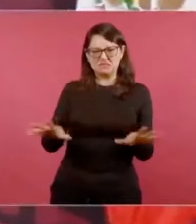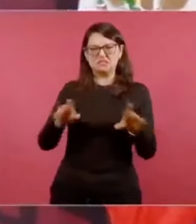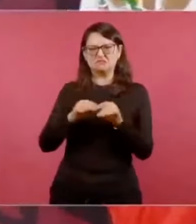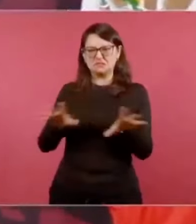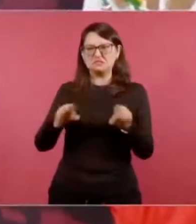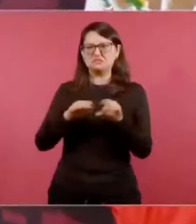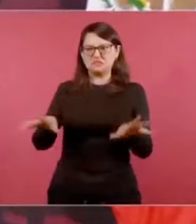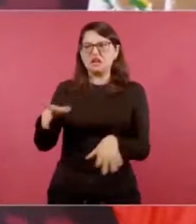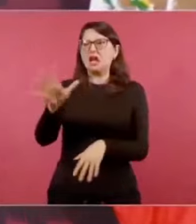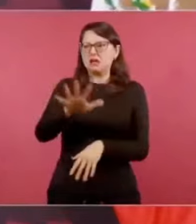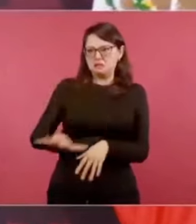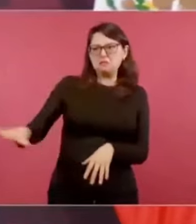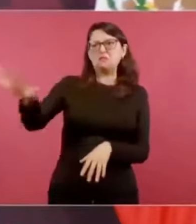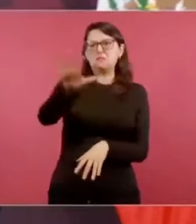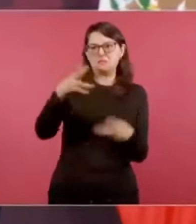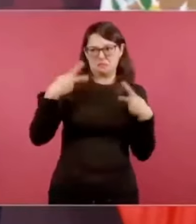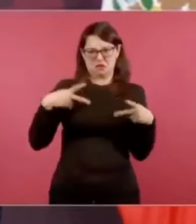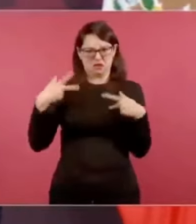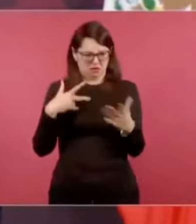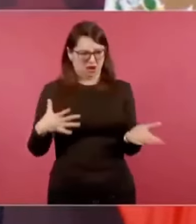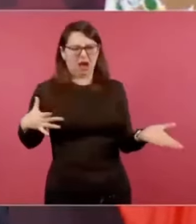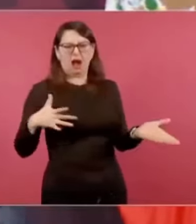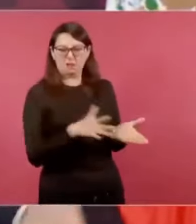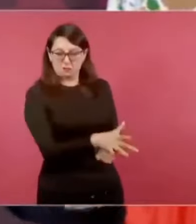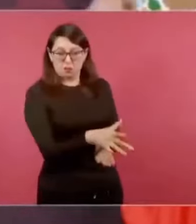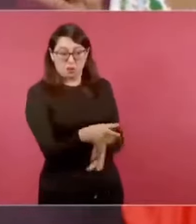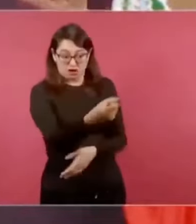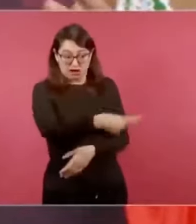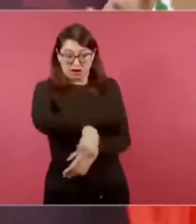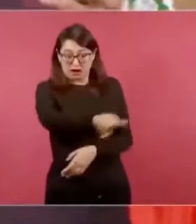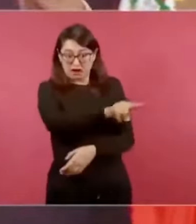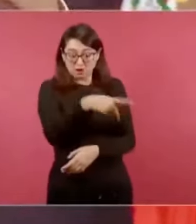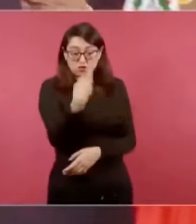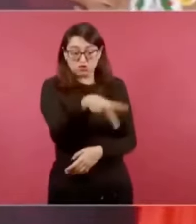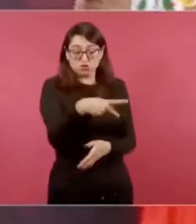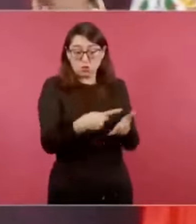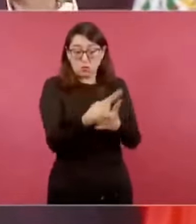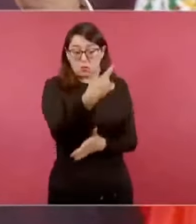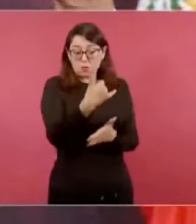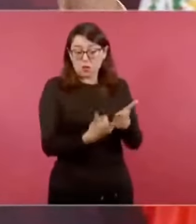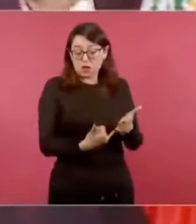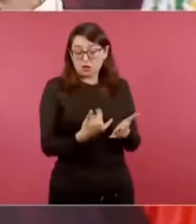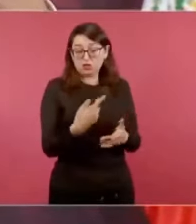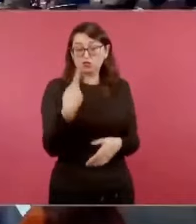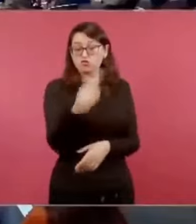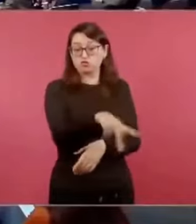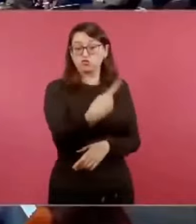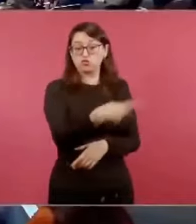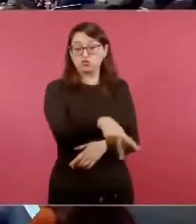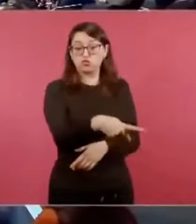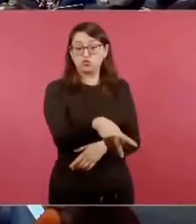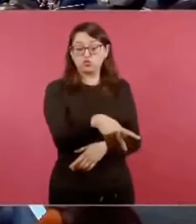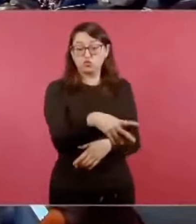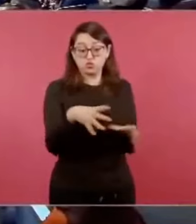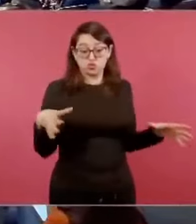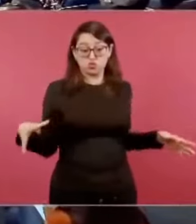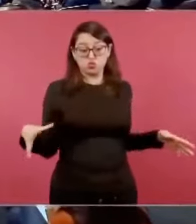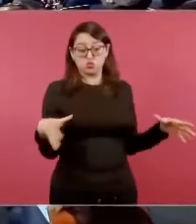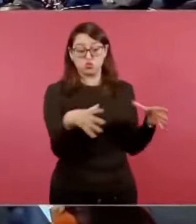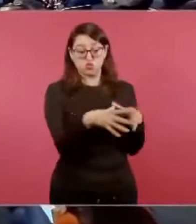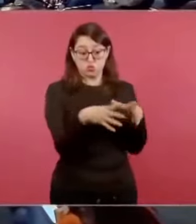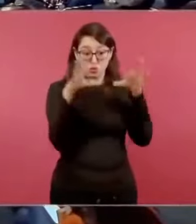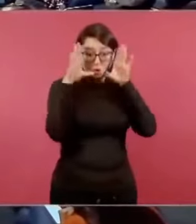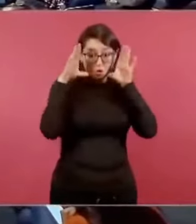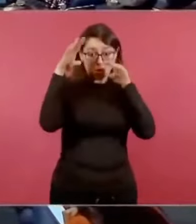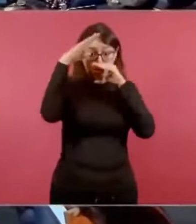en su proyecto de fortalecimiento del conservadurismo